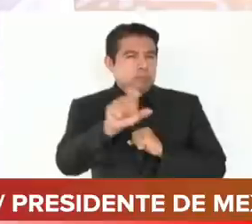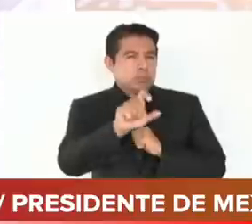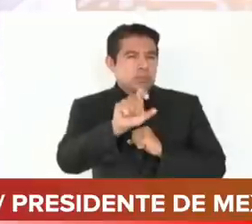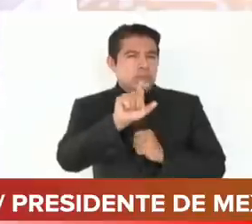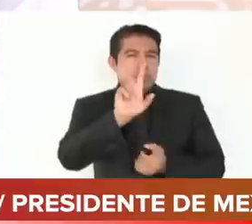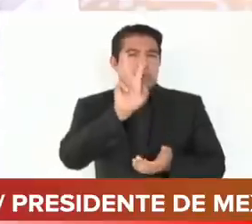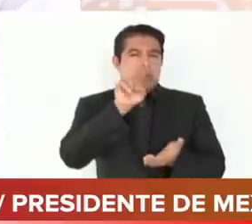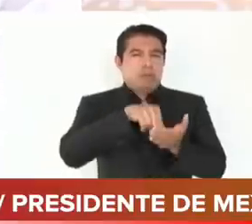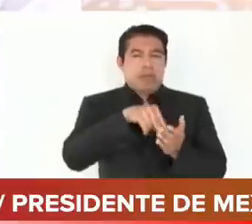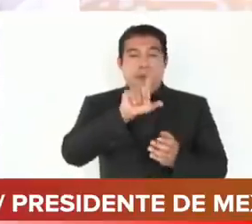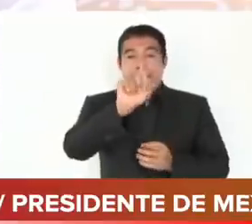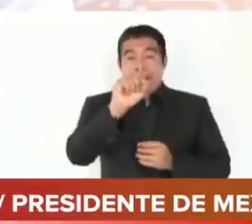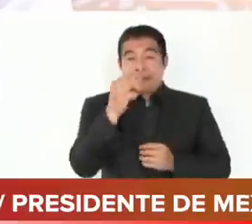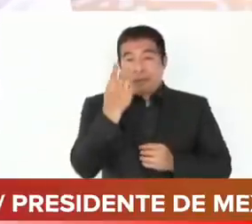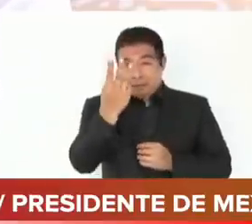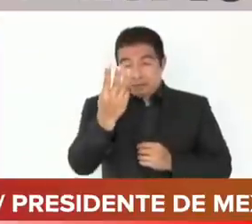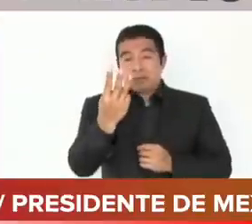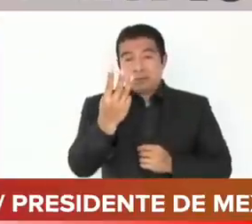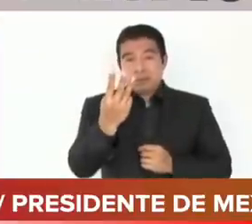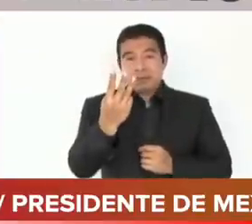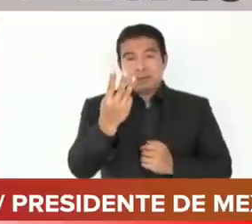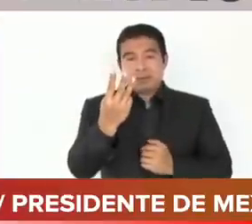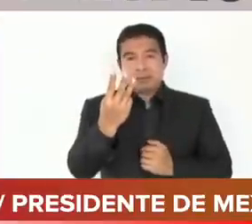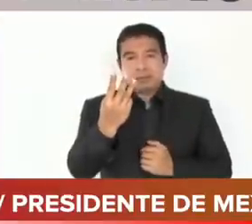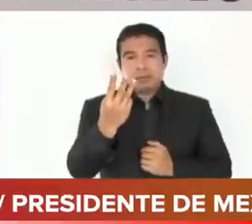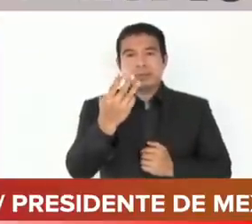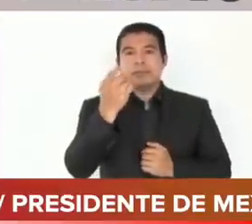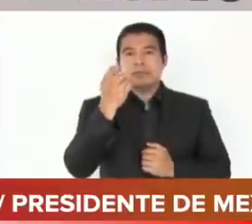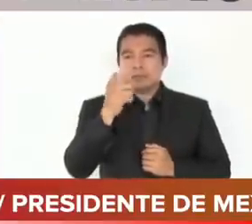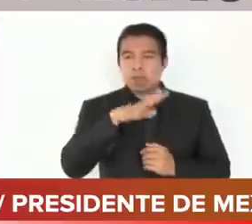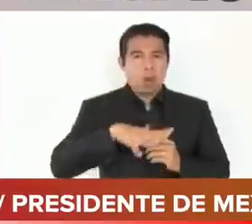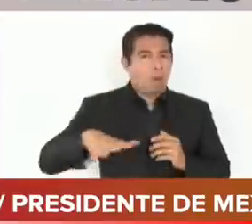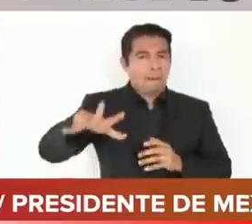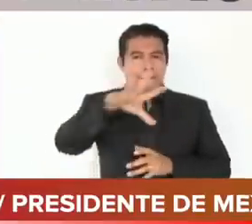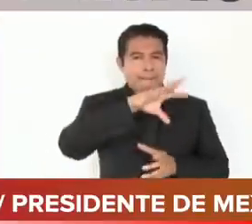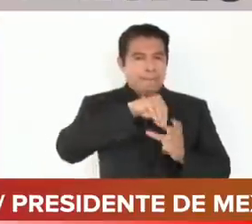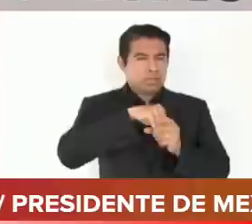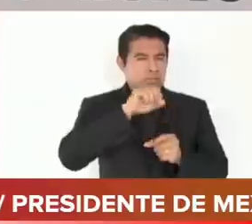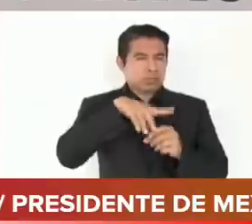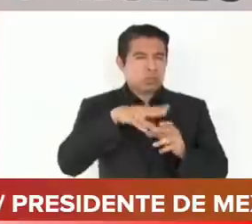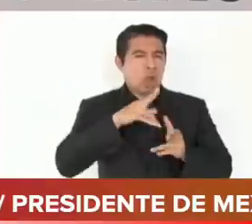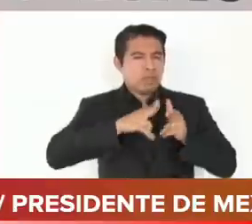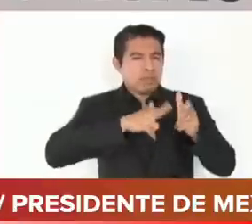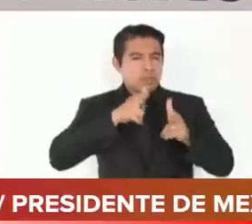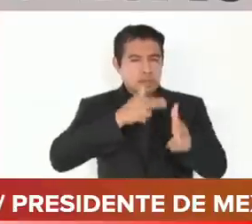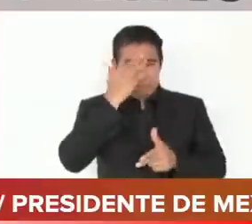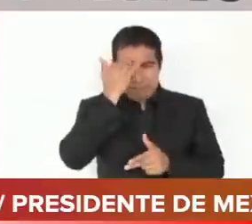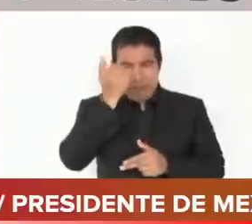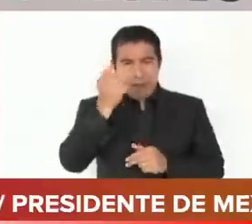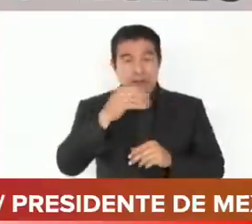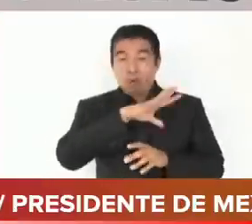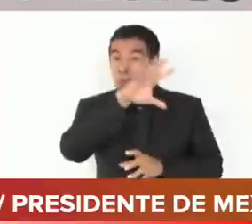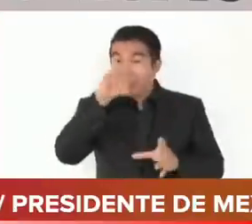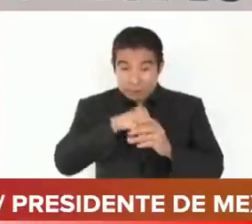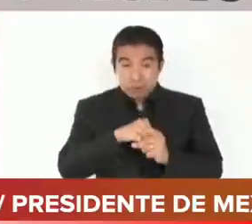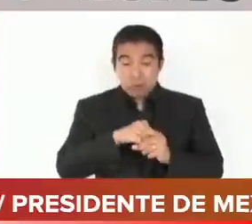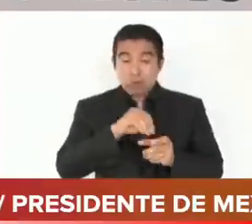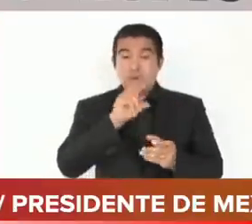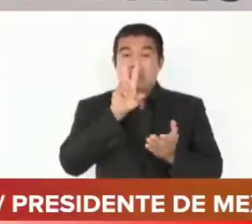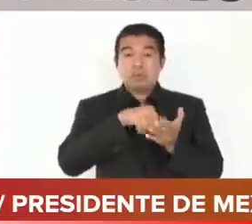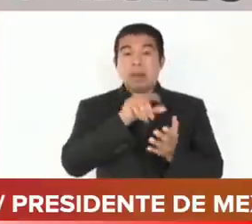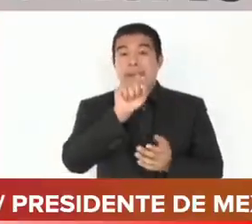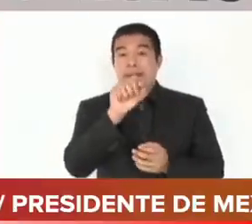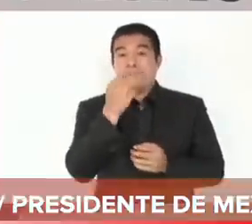2023, todo el TREMAYA. Por eso, no podemos